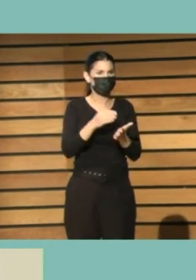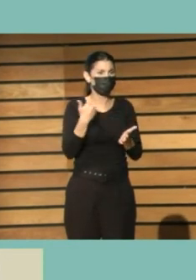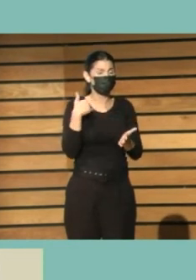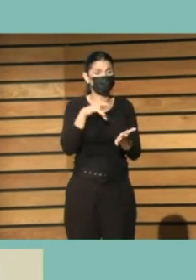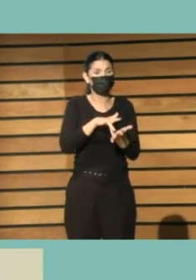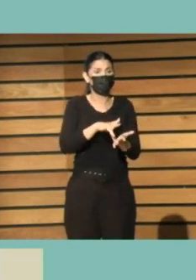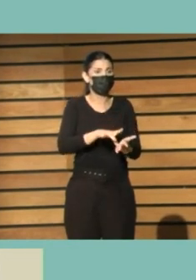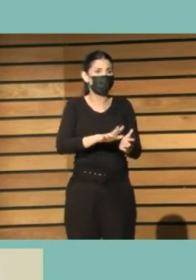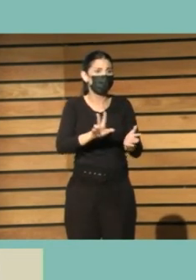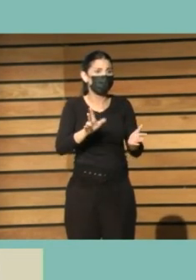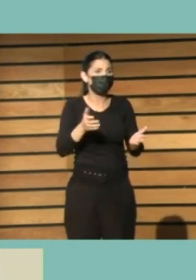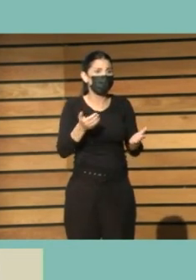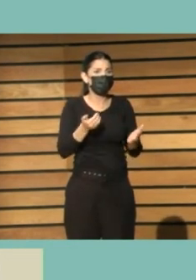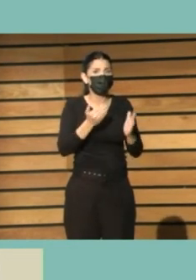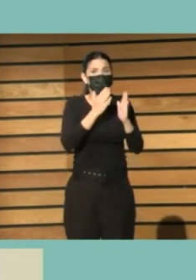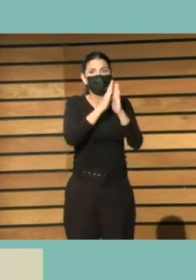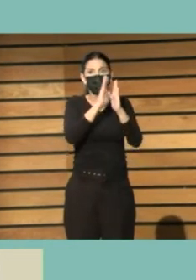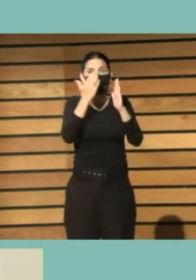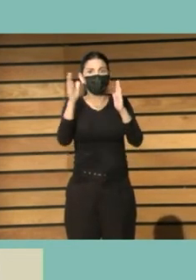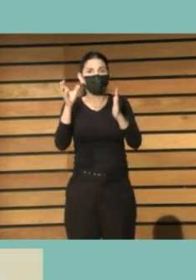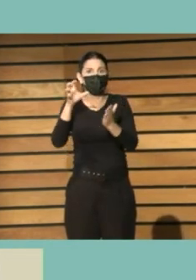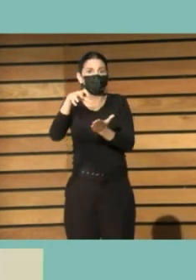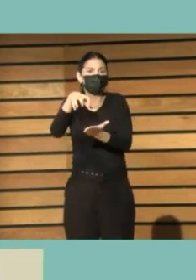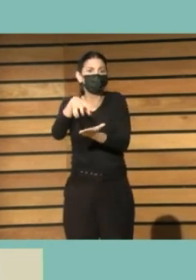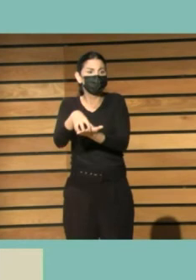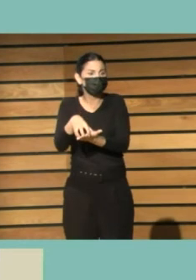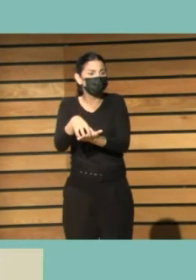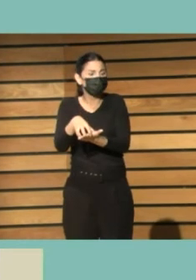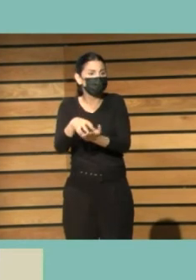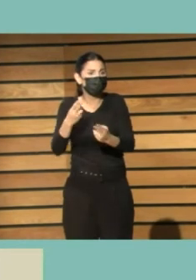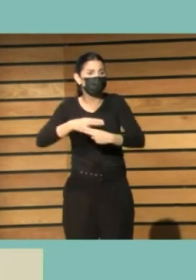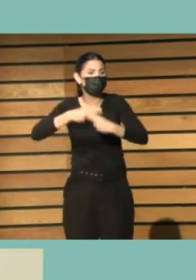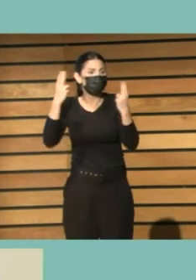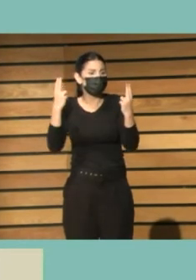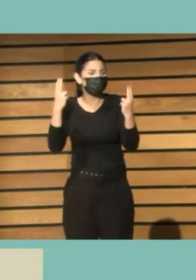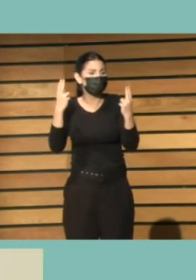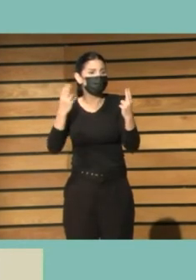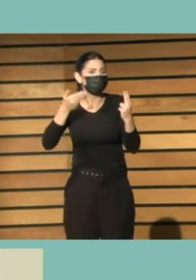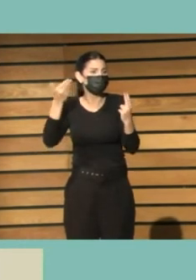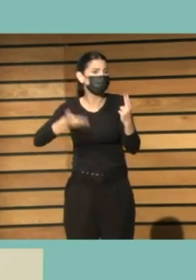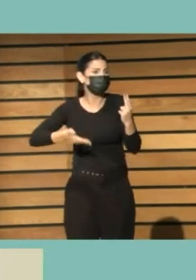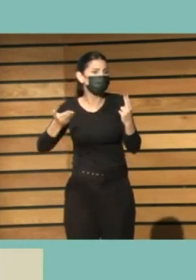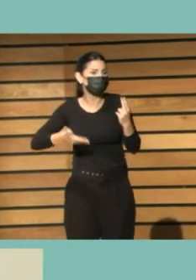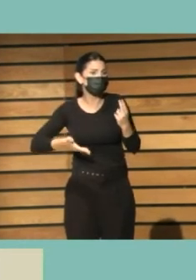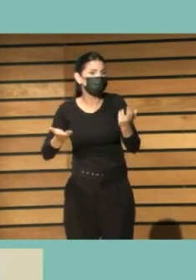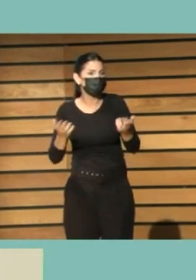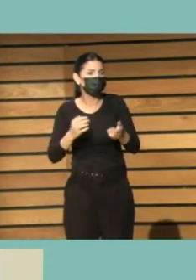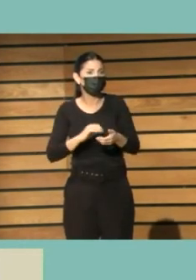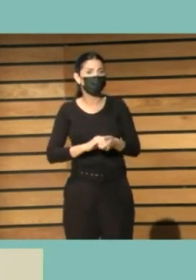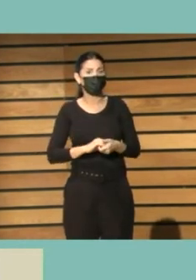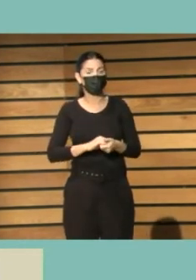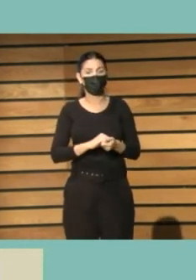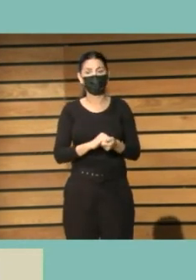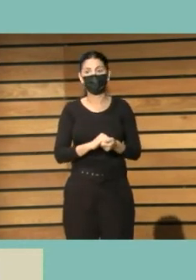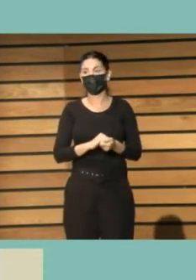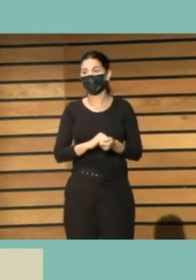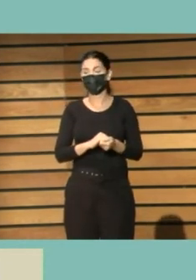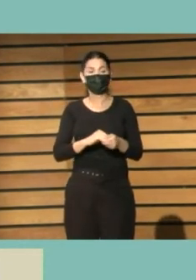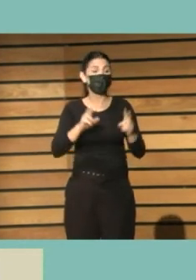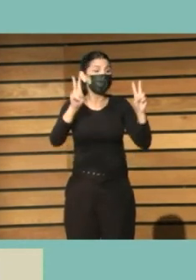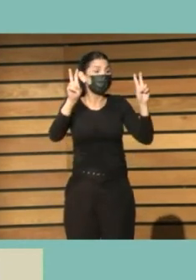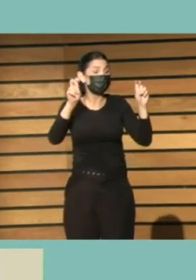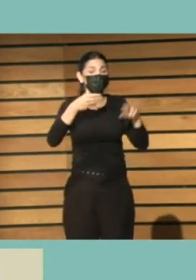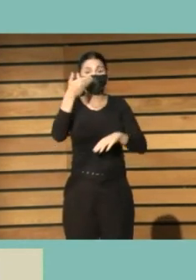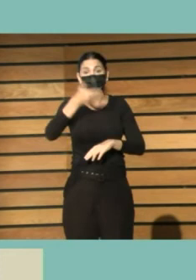sigo viendo la esencia de la biblioteca que es la la biblioteca pública si me equivoco es la educación